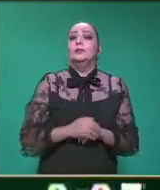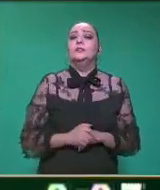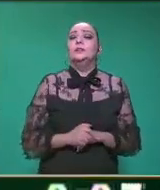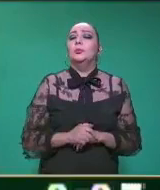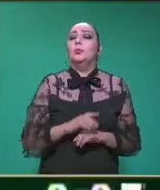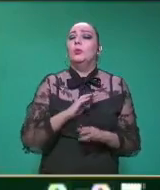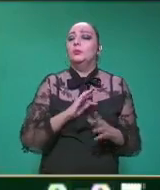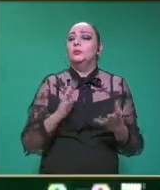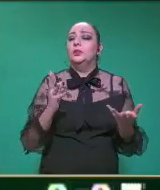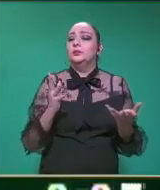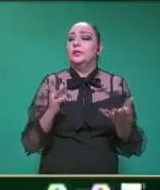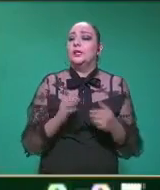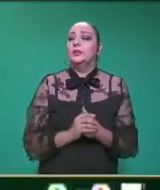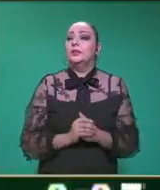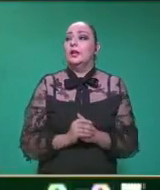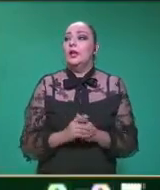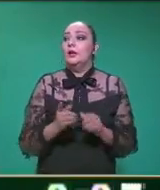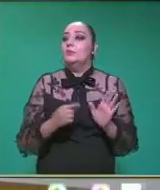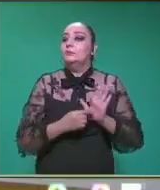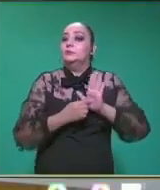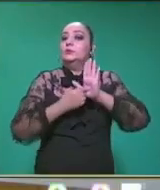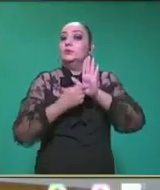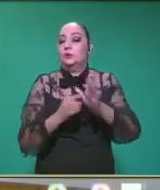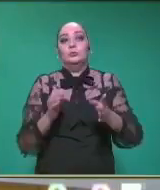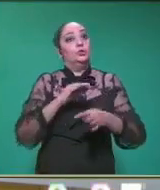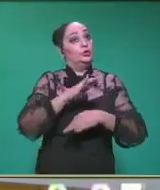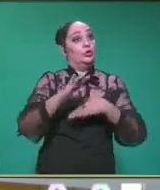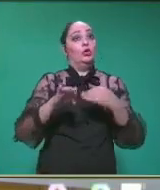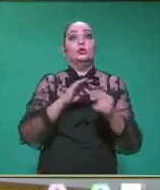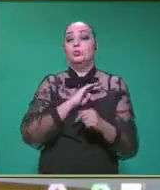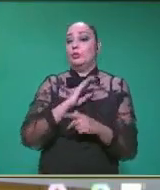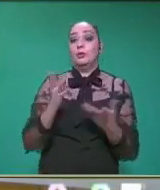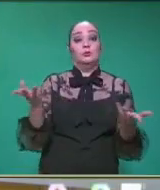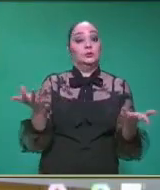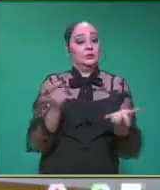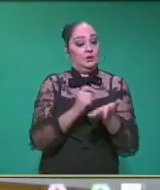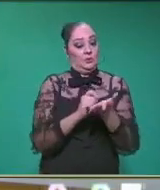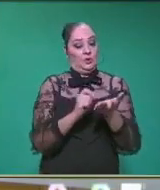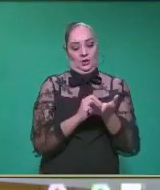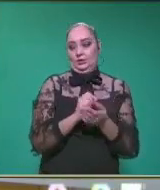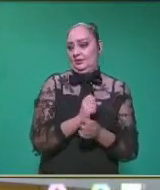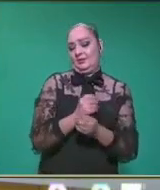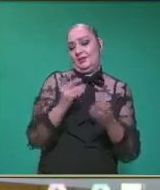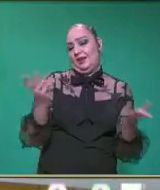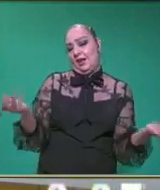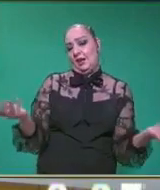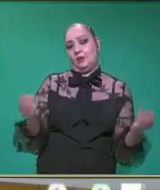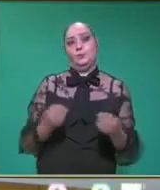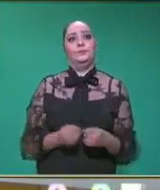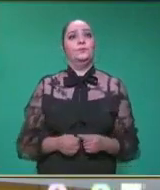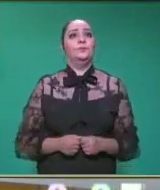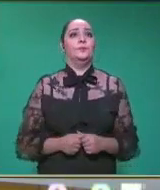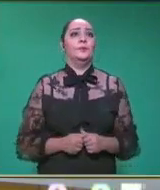Lo que pudimos hacer. Y con esto demostramos que todo el mundo podemos ser compositores. ¿Cierto? Claro, maestro.